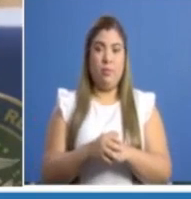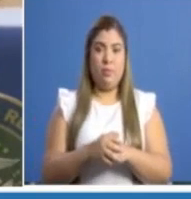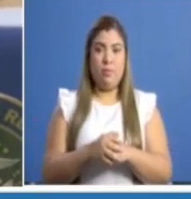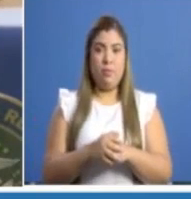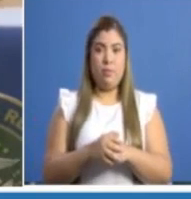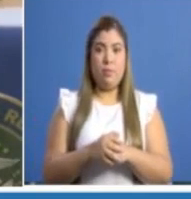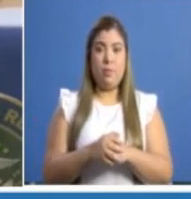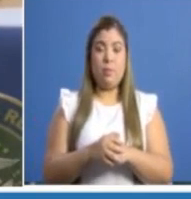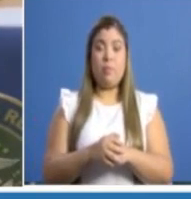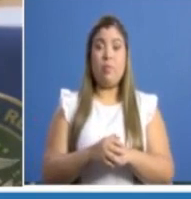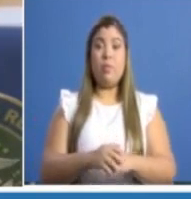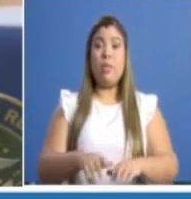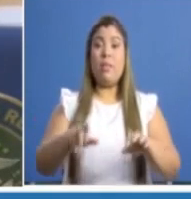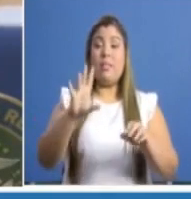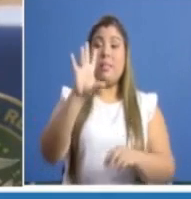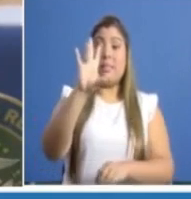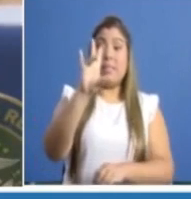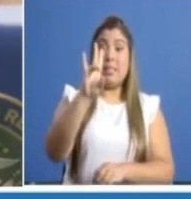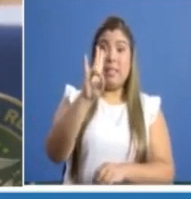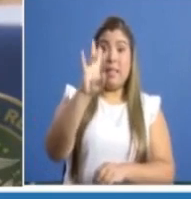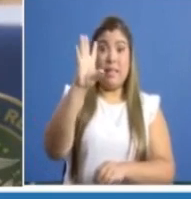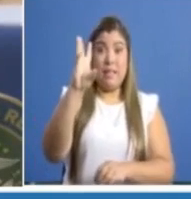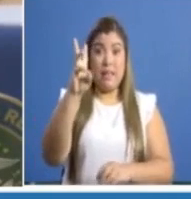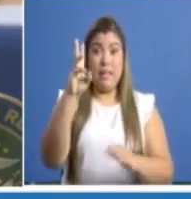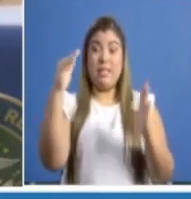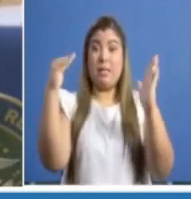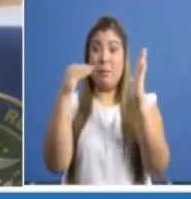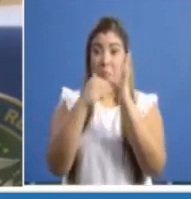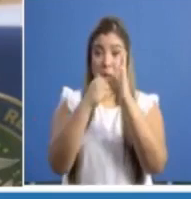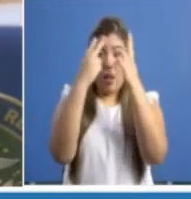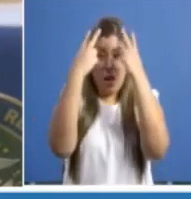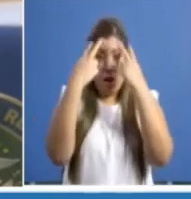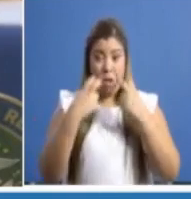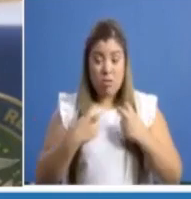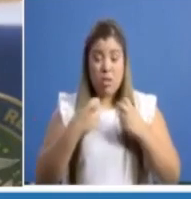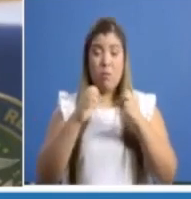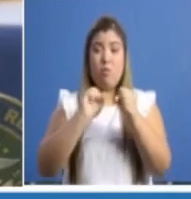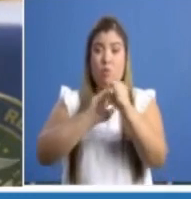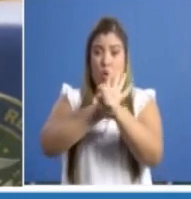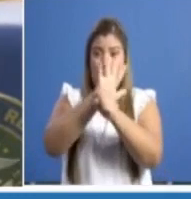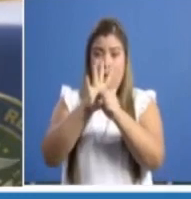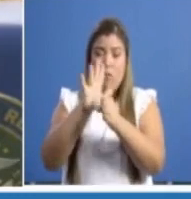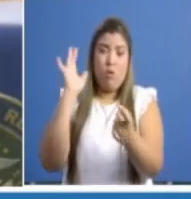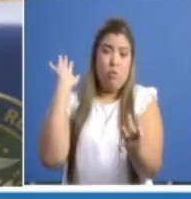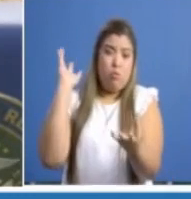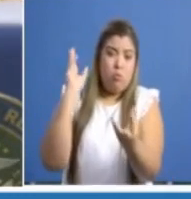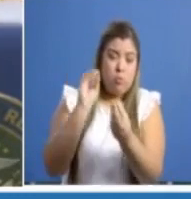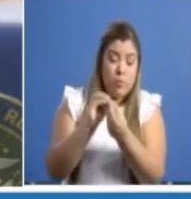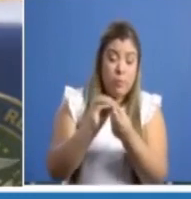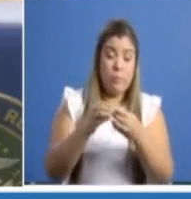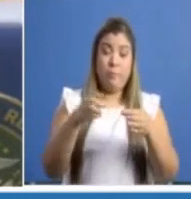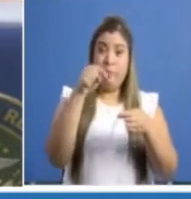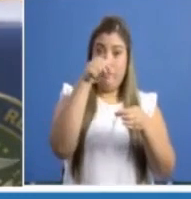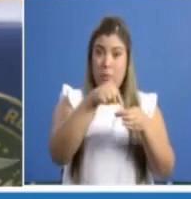76.003 pruebas acumuladas, de las cuales 1